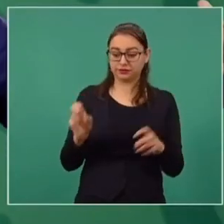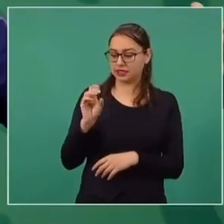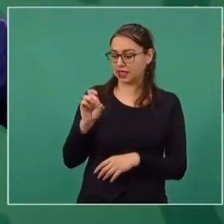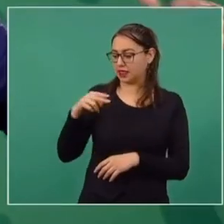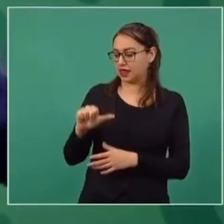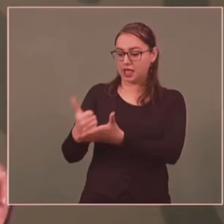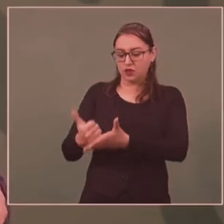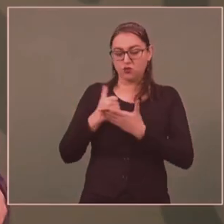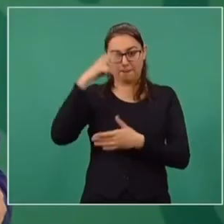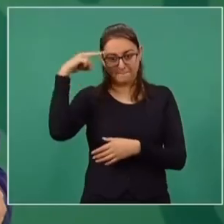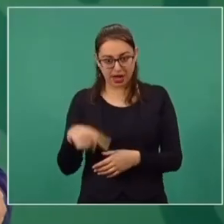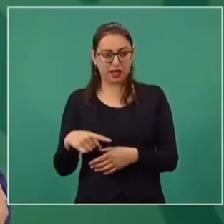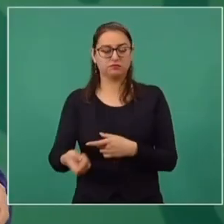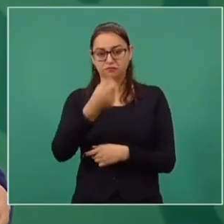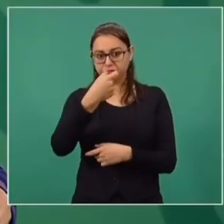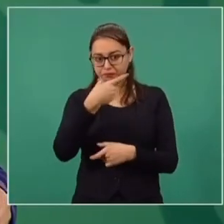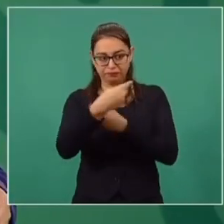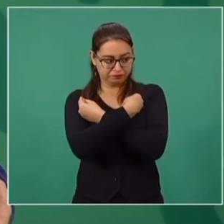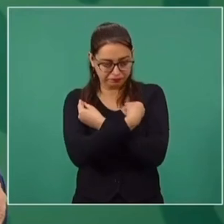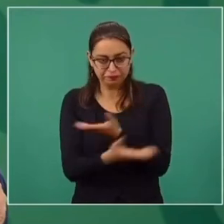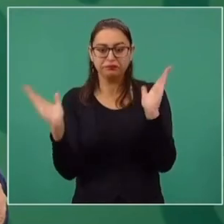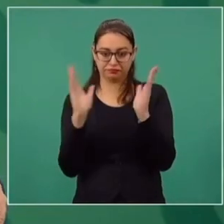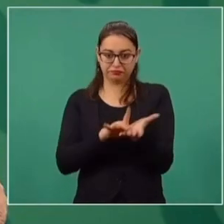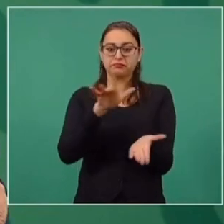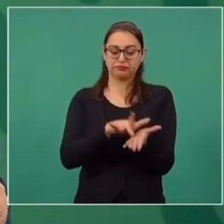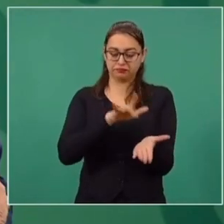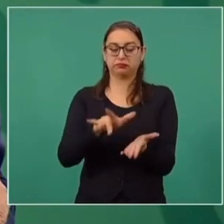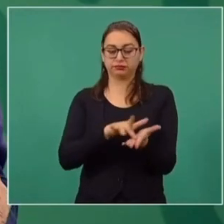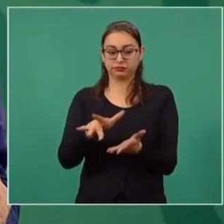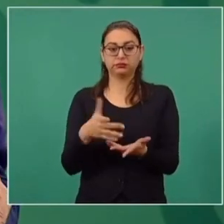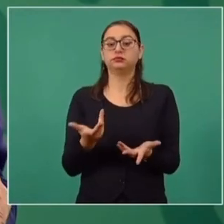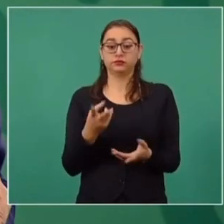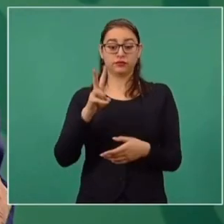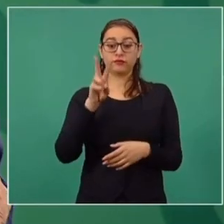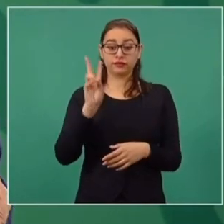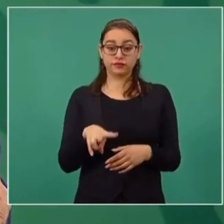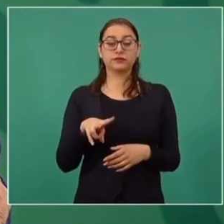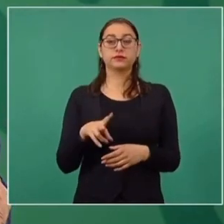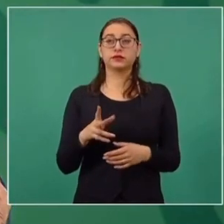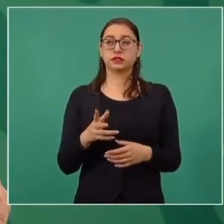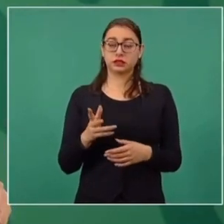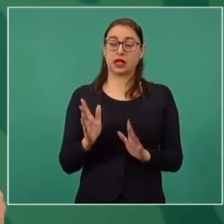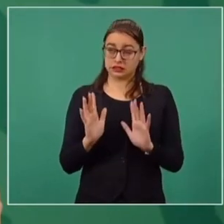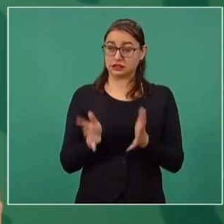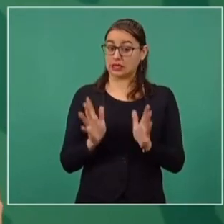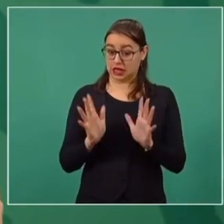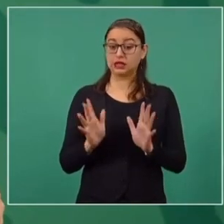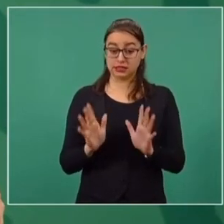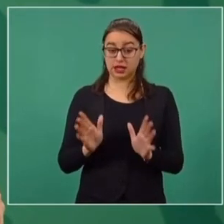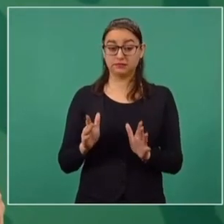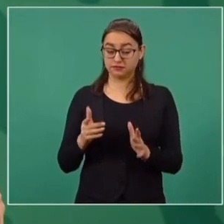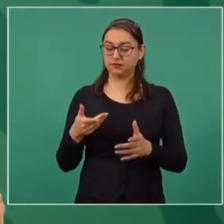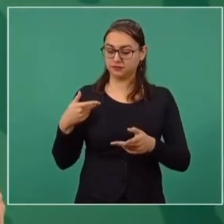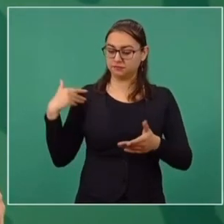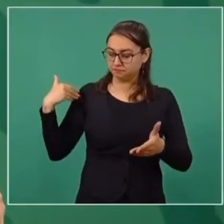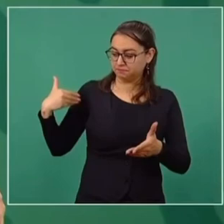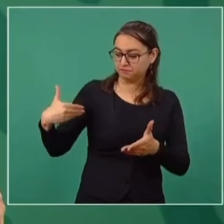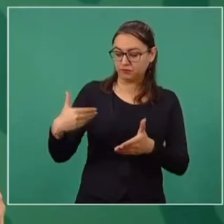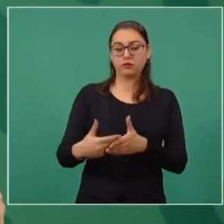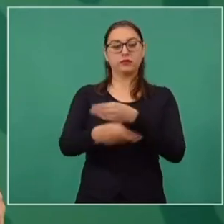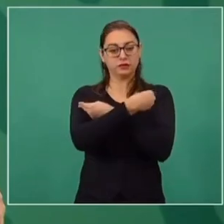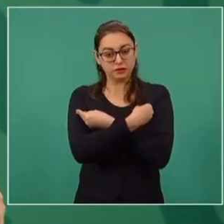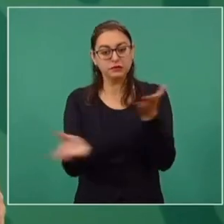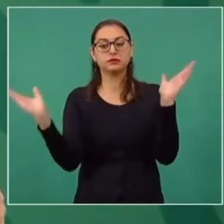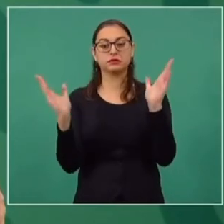se está llevando a cabo la distribución de los medicamentos y vamos a llegar hasta… Se está llegando, pero se va a perfeccionar el sistema de